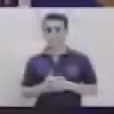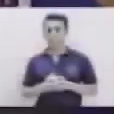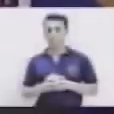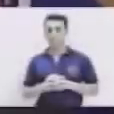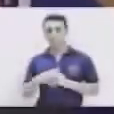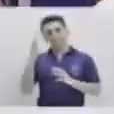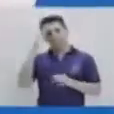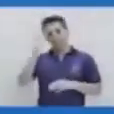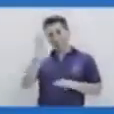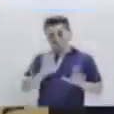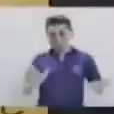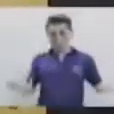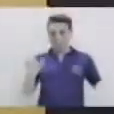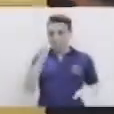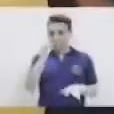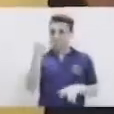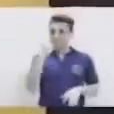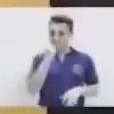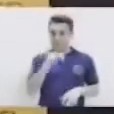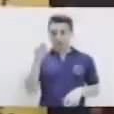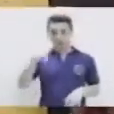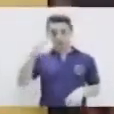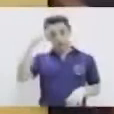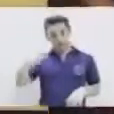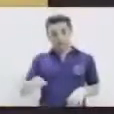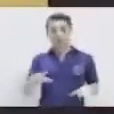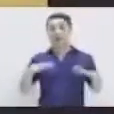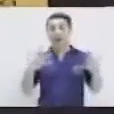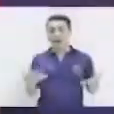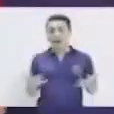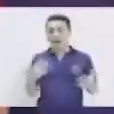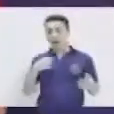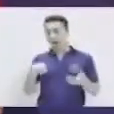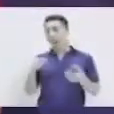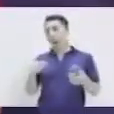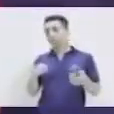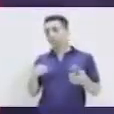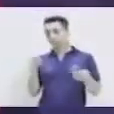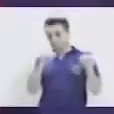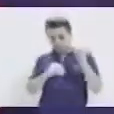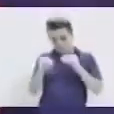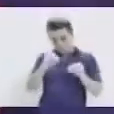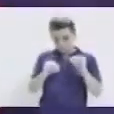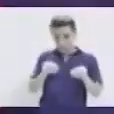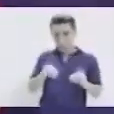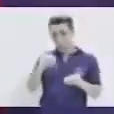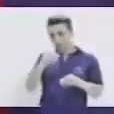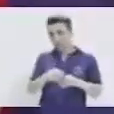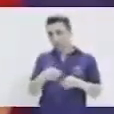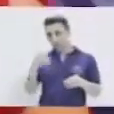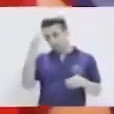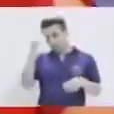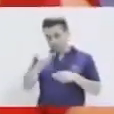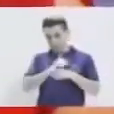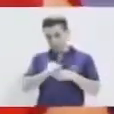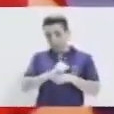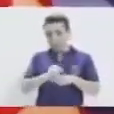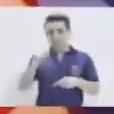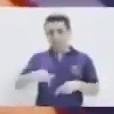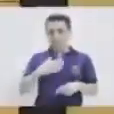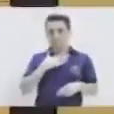Hola niños y niñas. El día de hoy vamos a trabajar acá en el espacio educativo Aprendo en Casa.